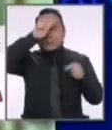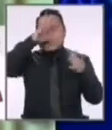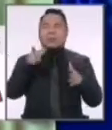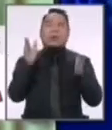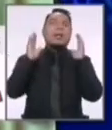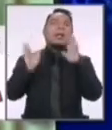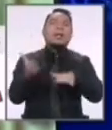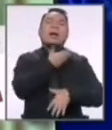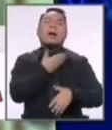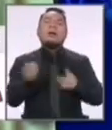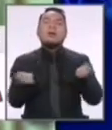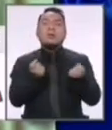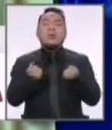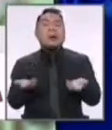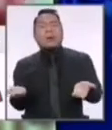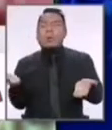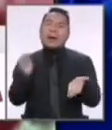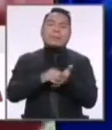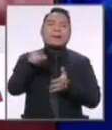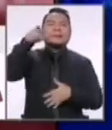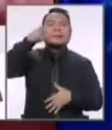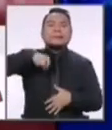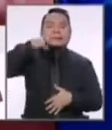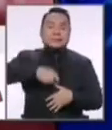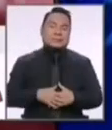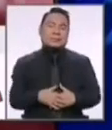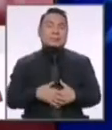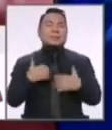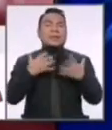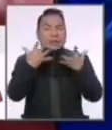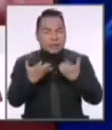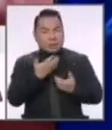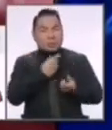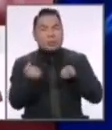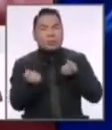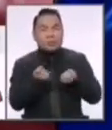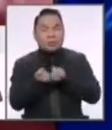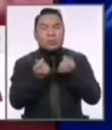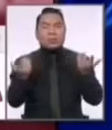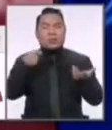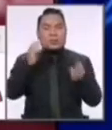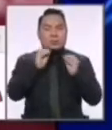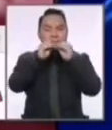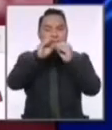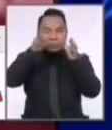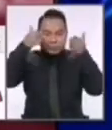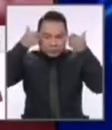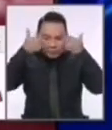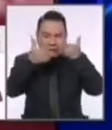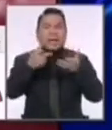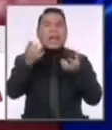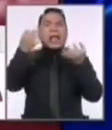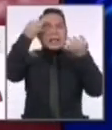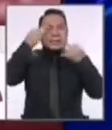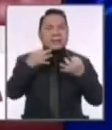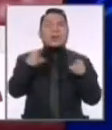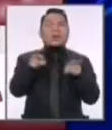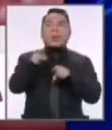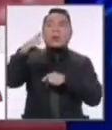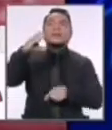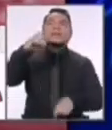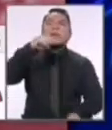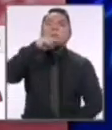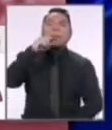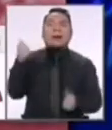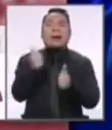abandonados por el gobierno cuando más lo necesitamos. Tenemos un gobierno que ponga en el centro de las decisiones a Celia y a los